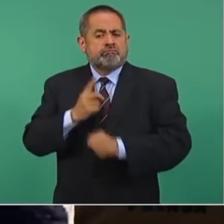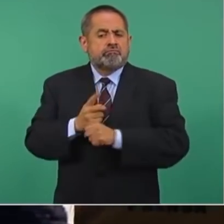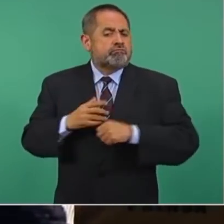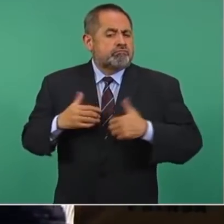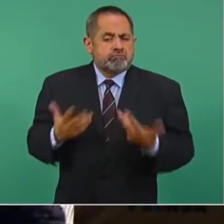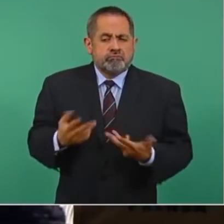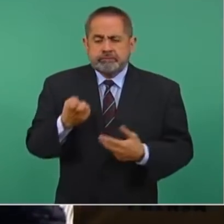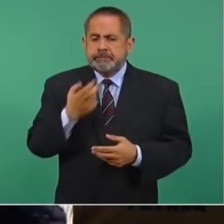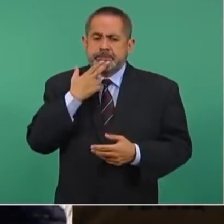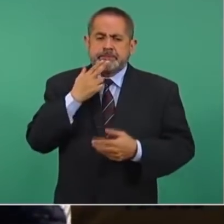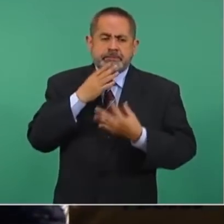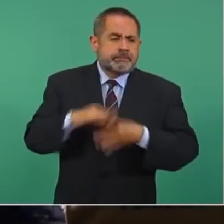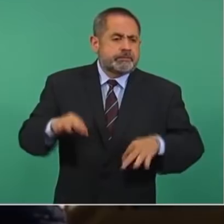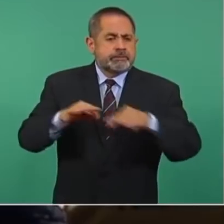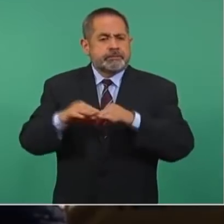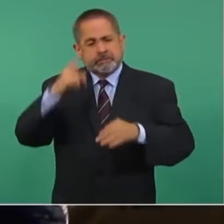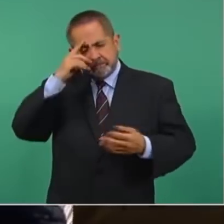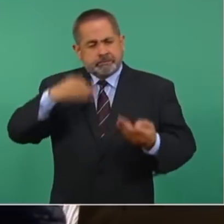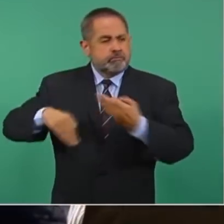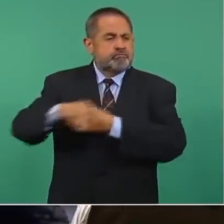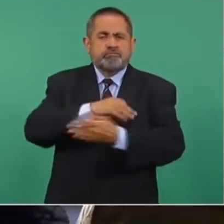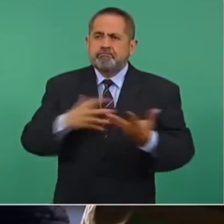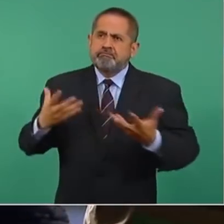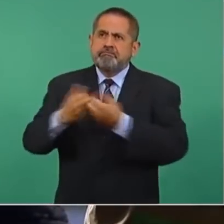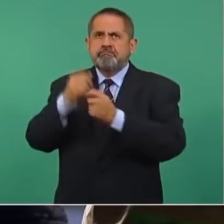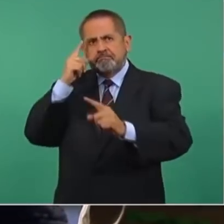fundamental para todo lo que esperamos lograr juntos.